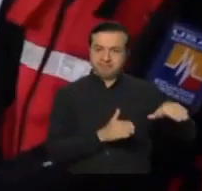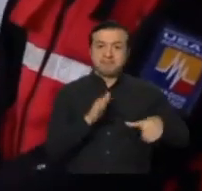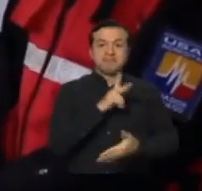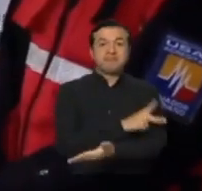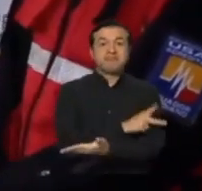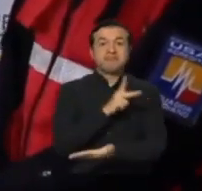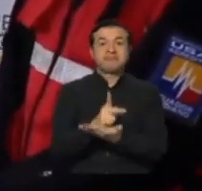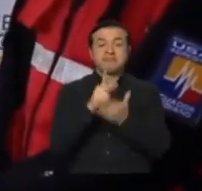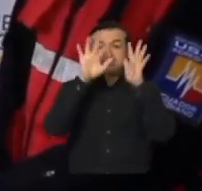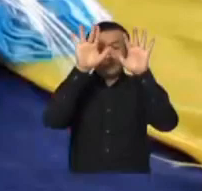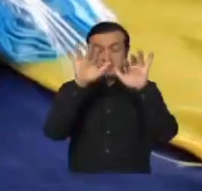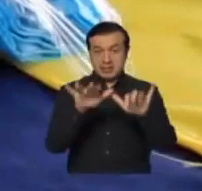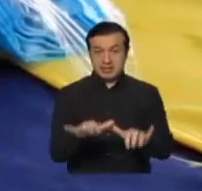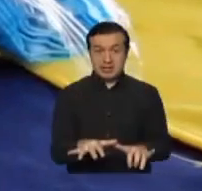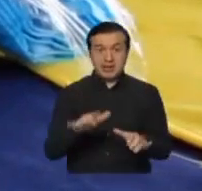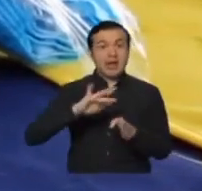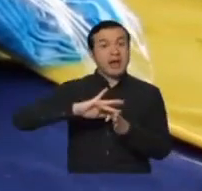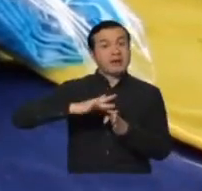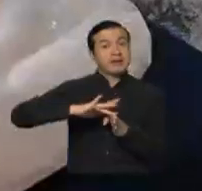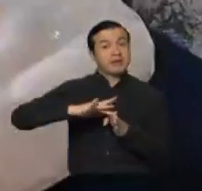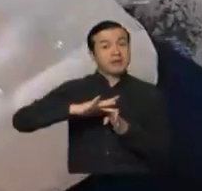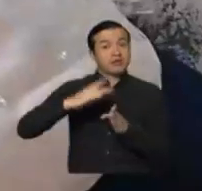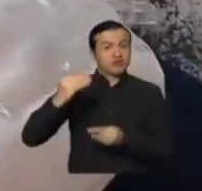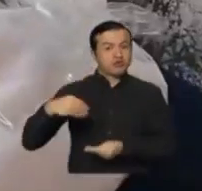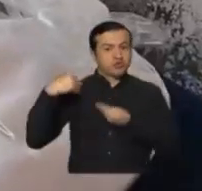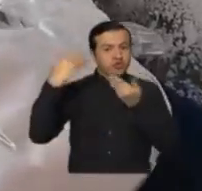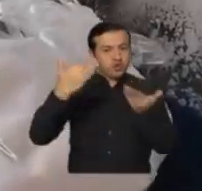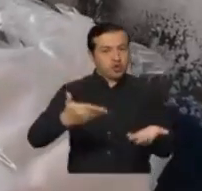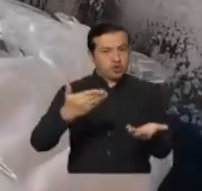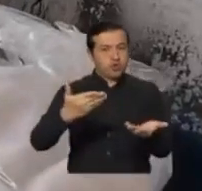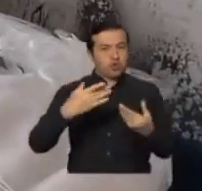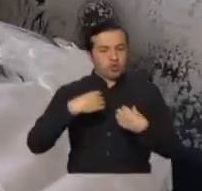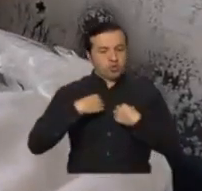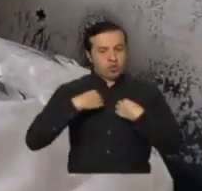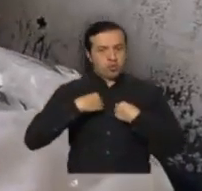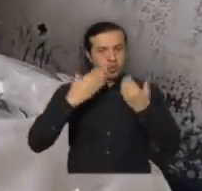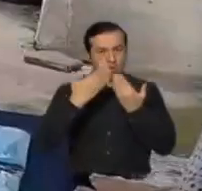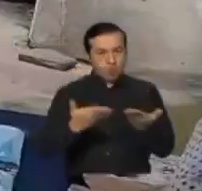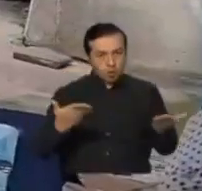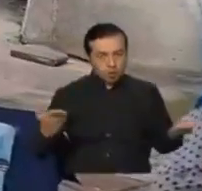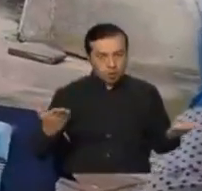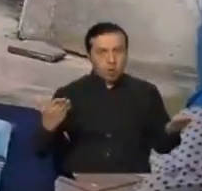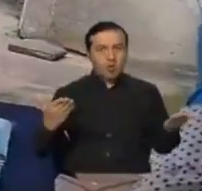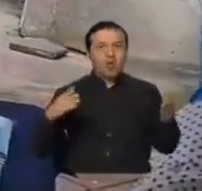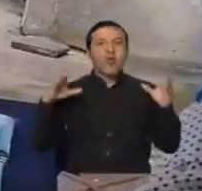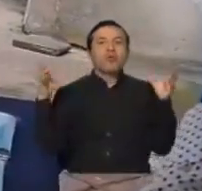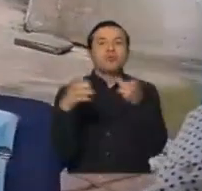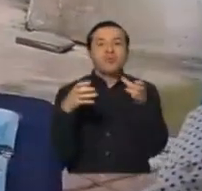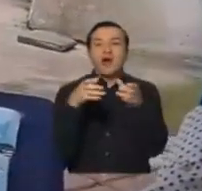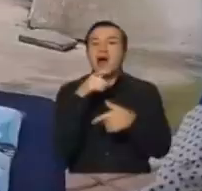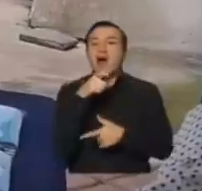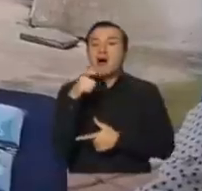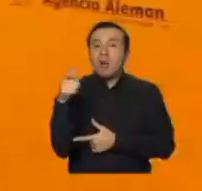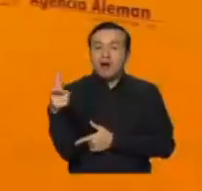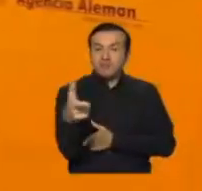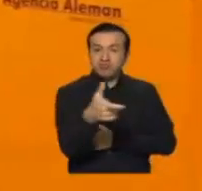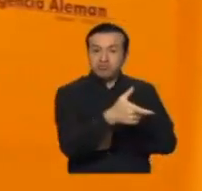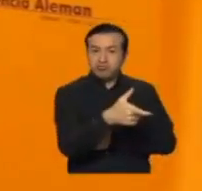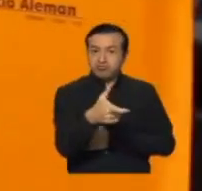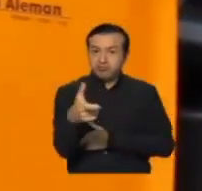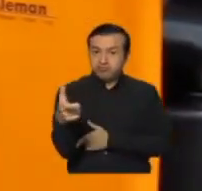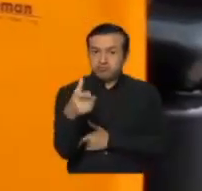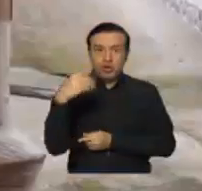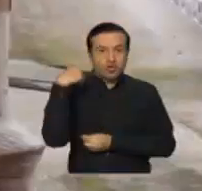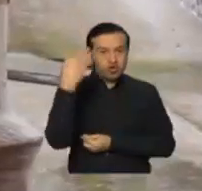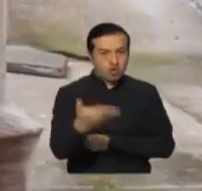Gestión de Riesgos y Emergencias. Hizo la entrega de materiales de protección al Cuerpo de Bomberos del Ecuador y a la Dirección General de Aviación Civil del